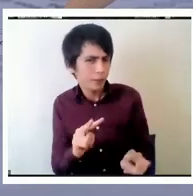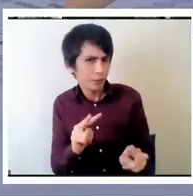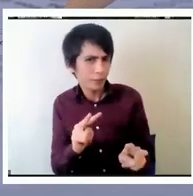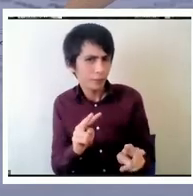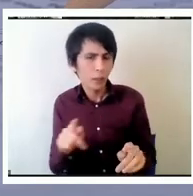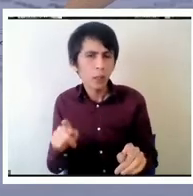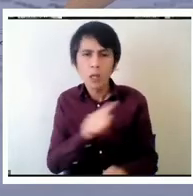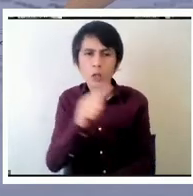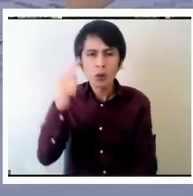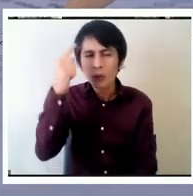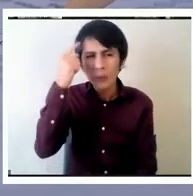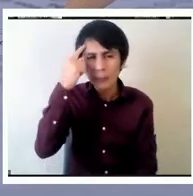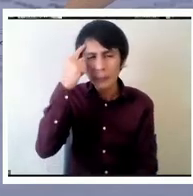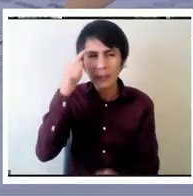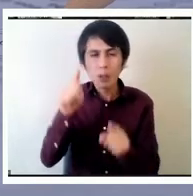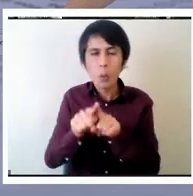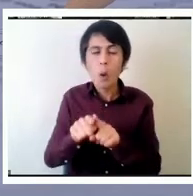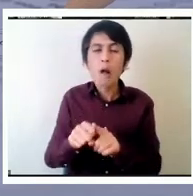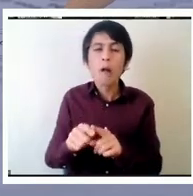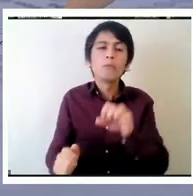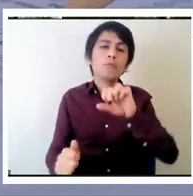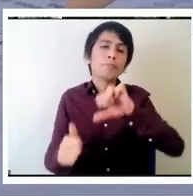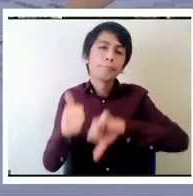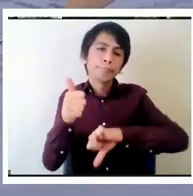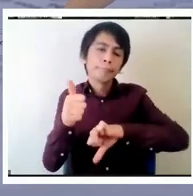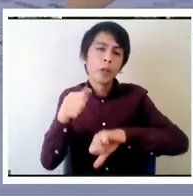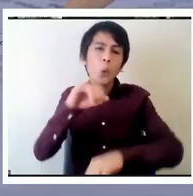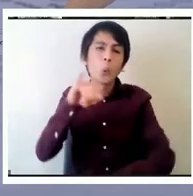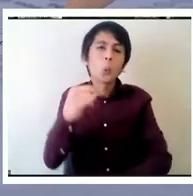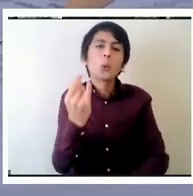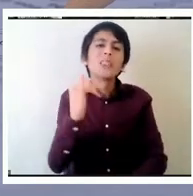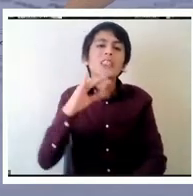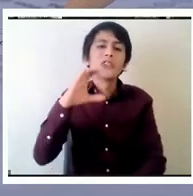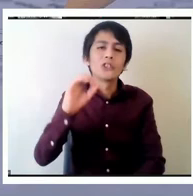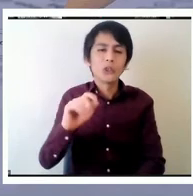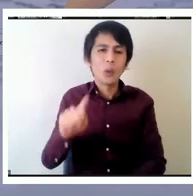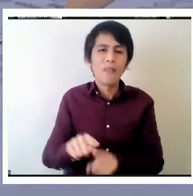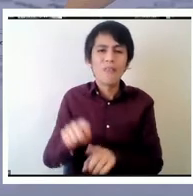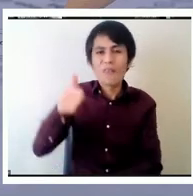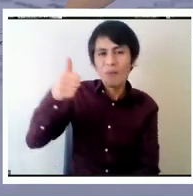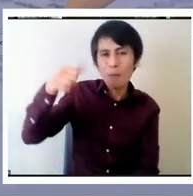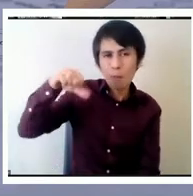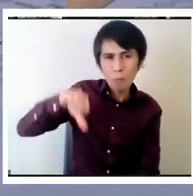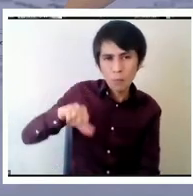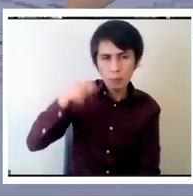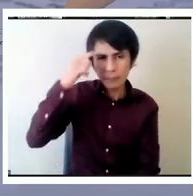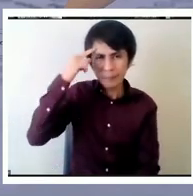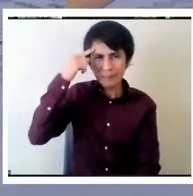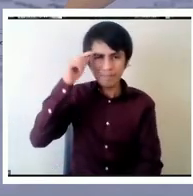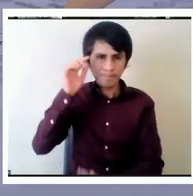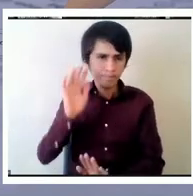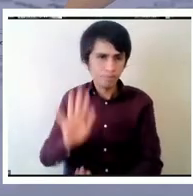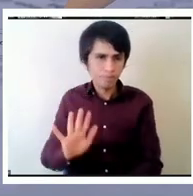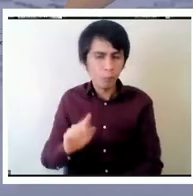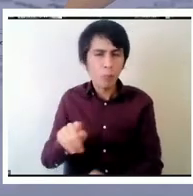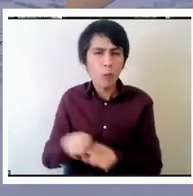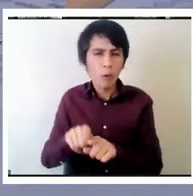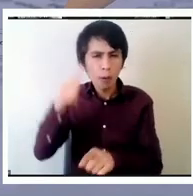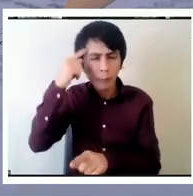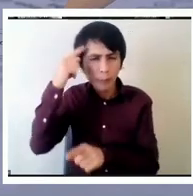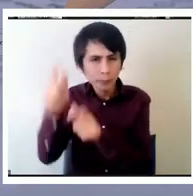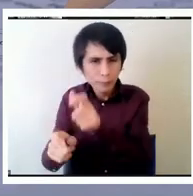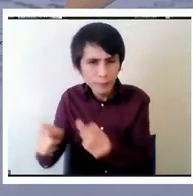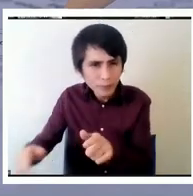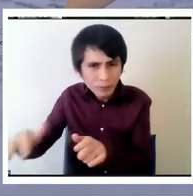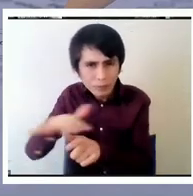y en la categorización porque estamos hablando acerca de la progresión en el aprendizaje a nivel de los individuos de